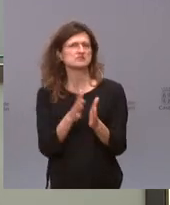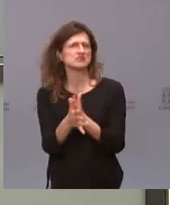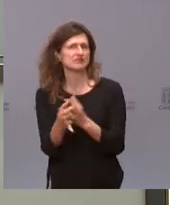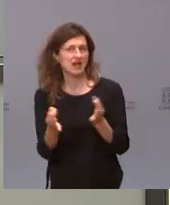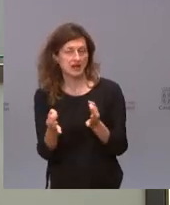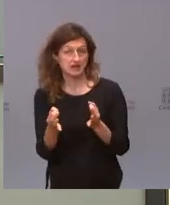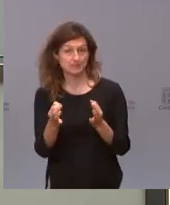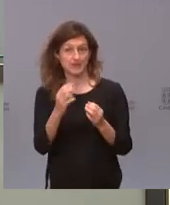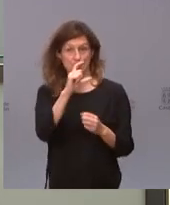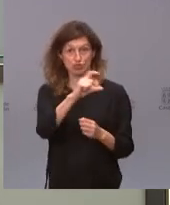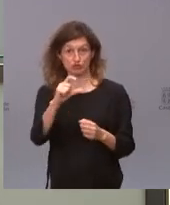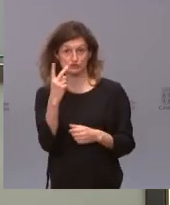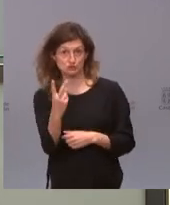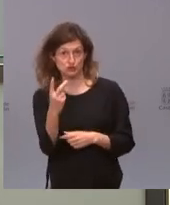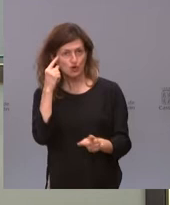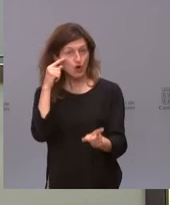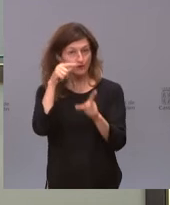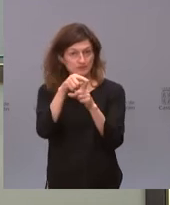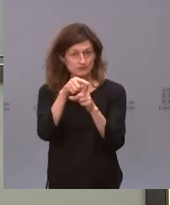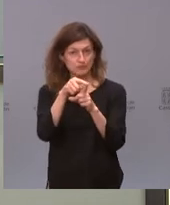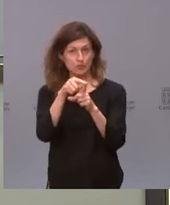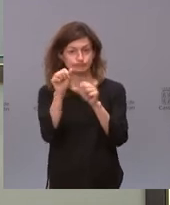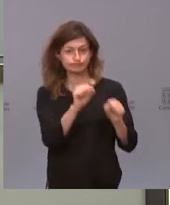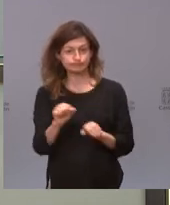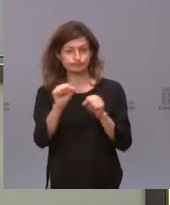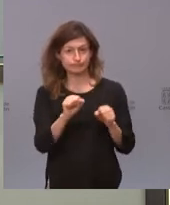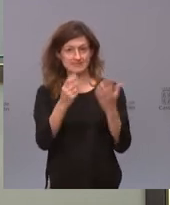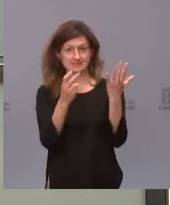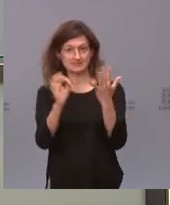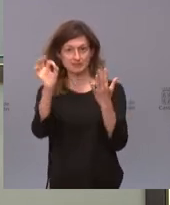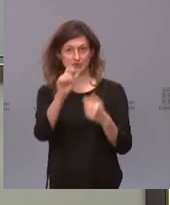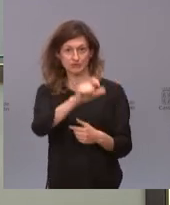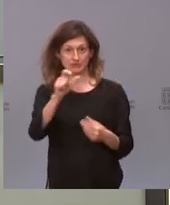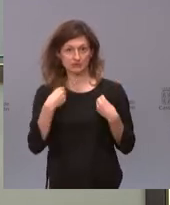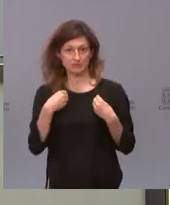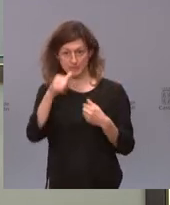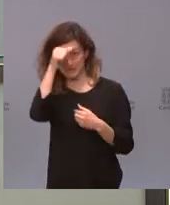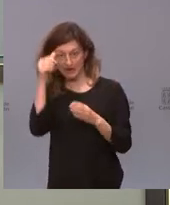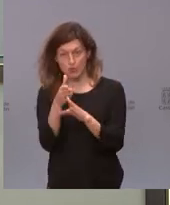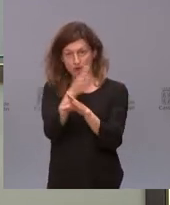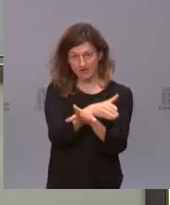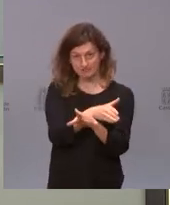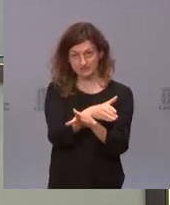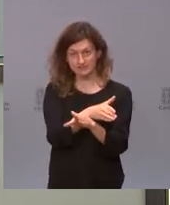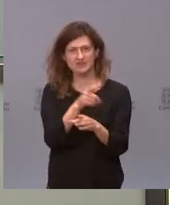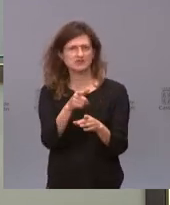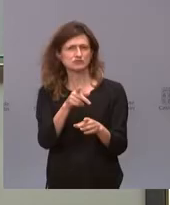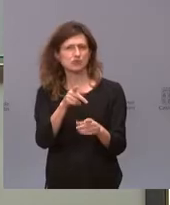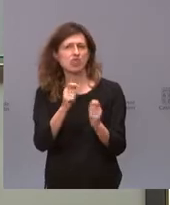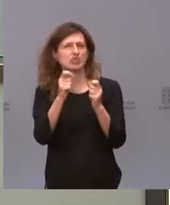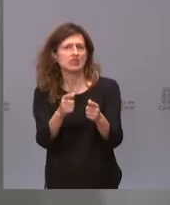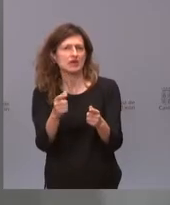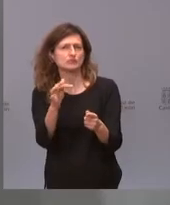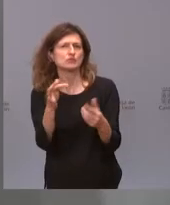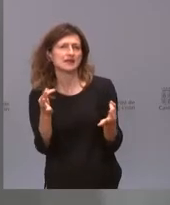si con las dos dosis el objetivo era tener inmunizado al 70% de la población antes de verano, eso qué nos permitiría. Gracias.